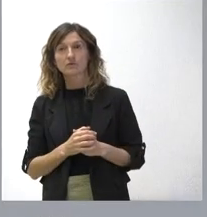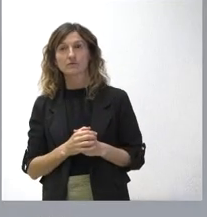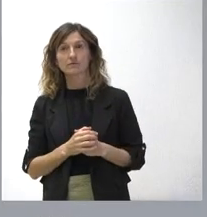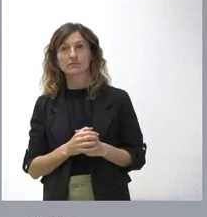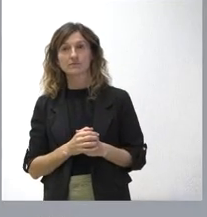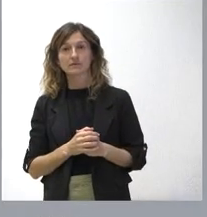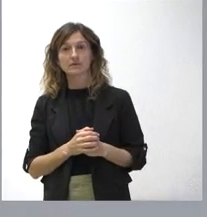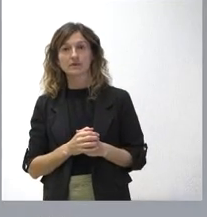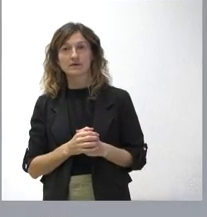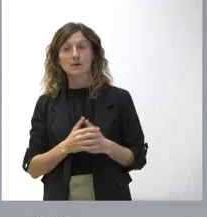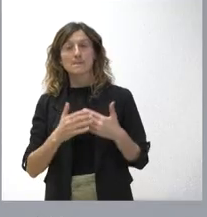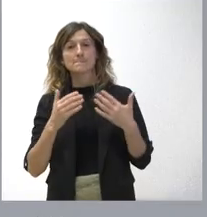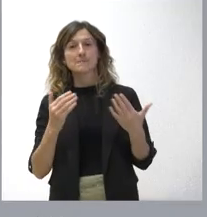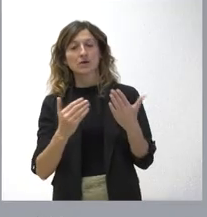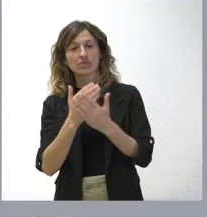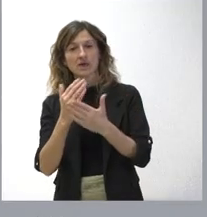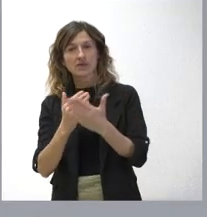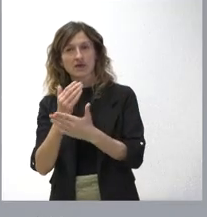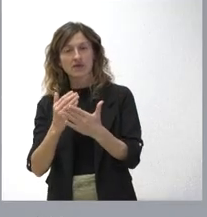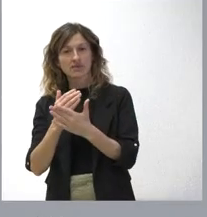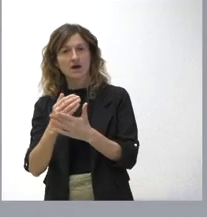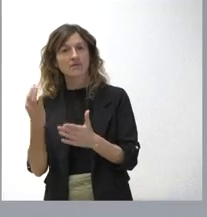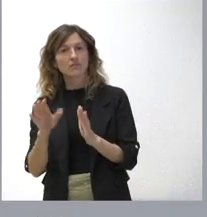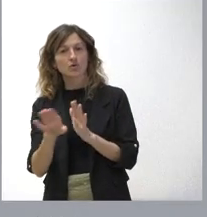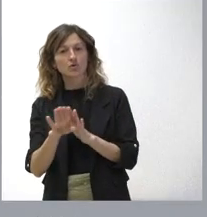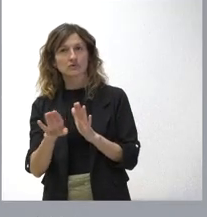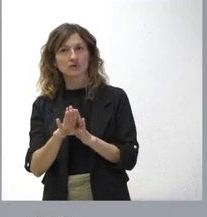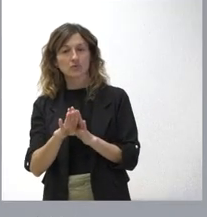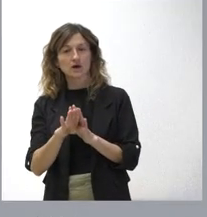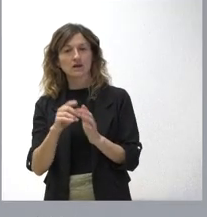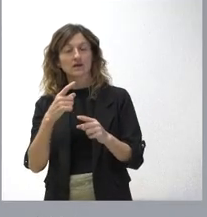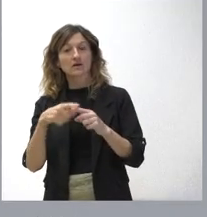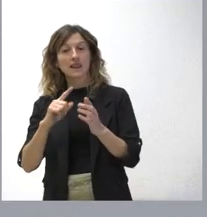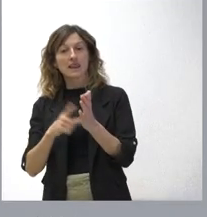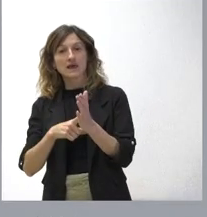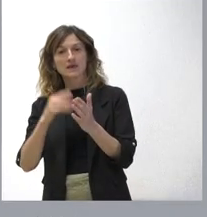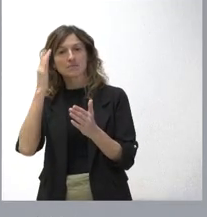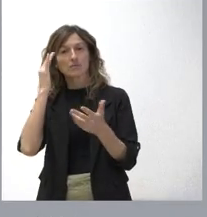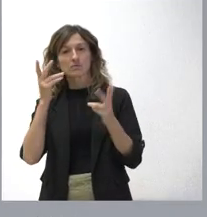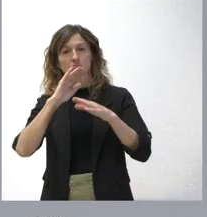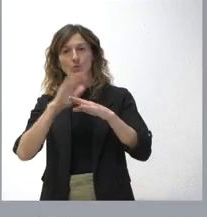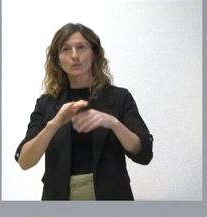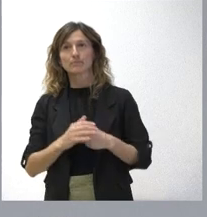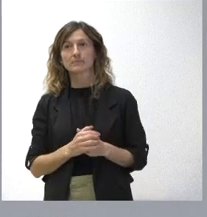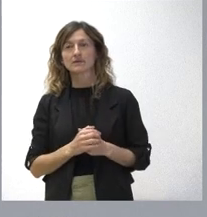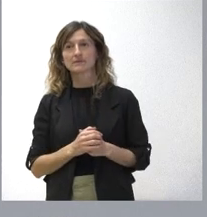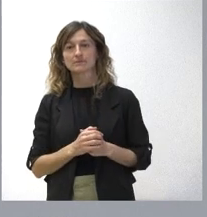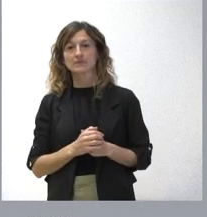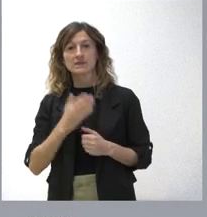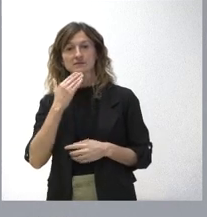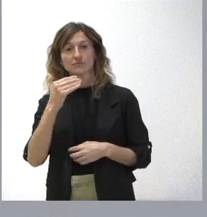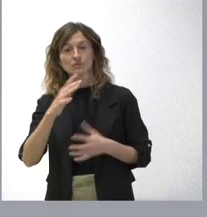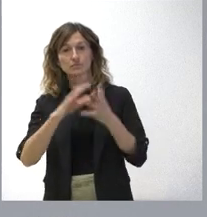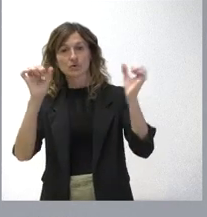ineludible en el día a día para poder seguir cumpliendo con la ley de memoria democrática. Si se produjera un